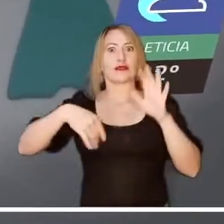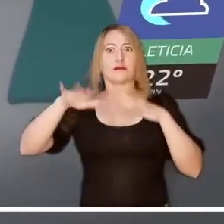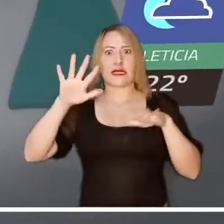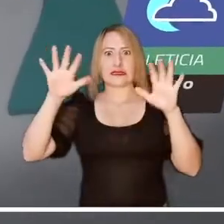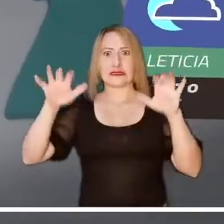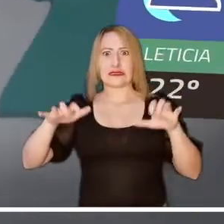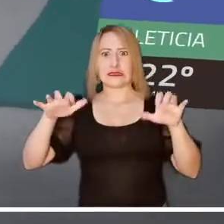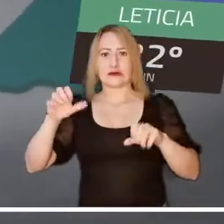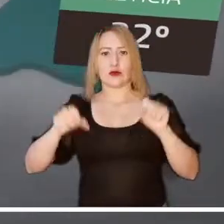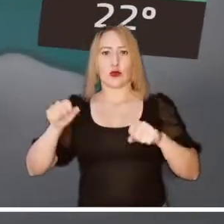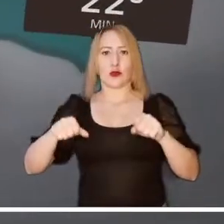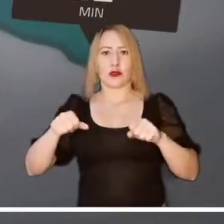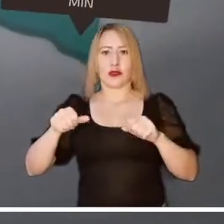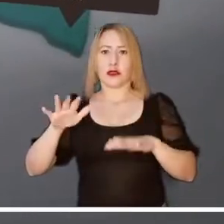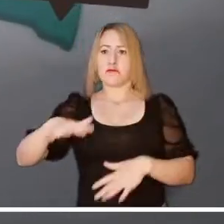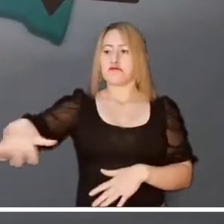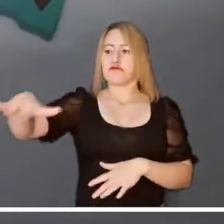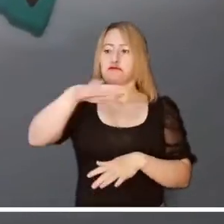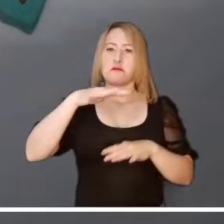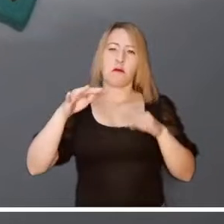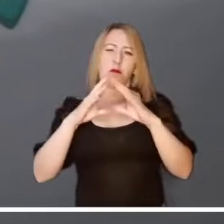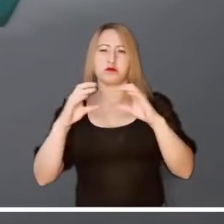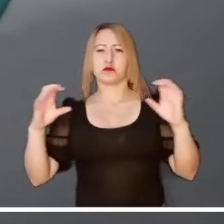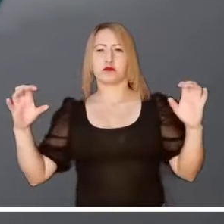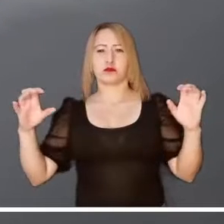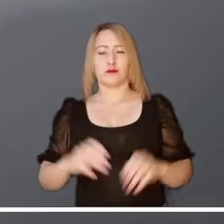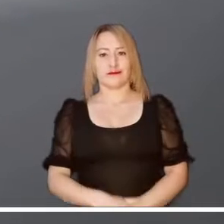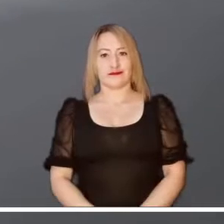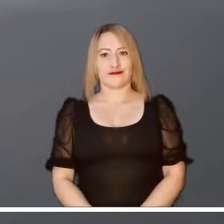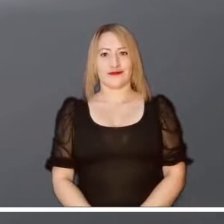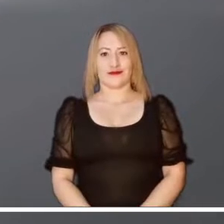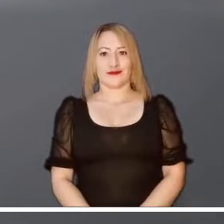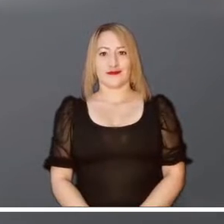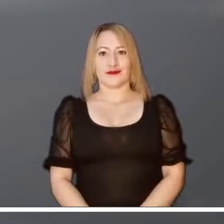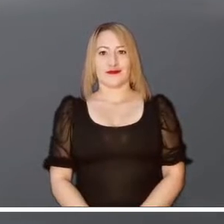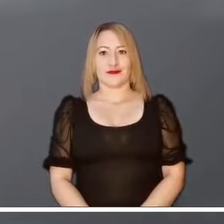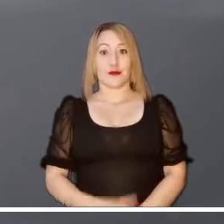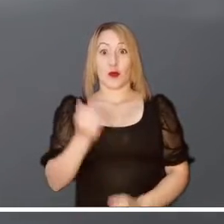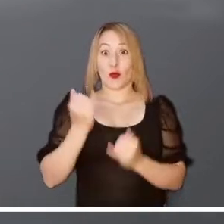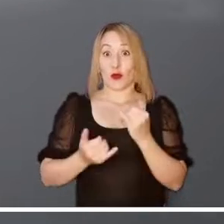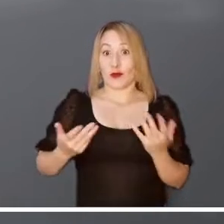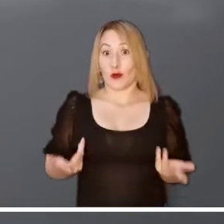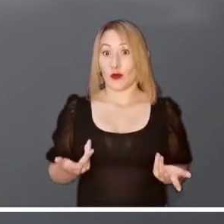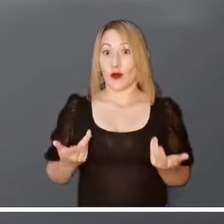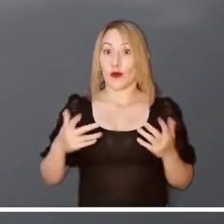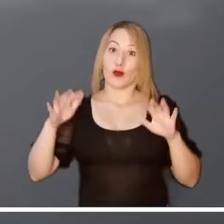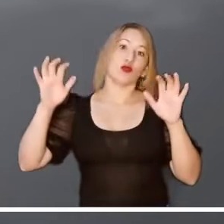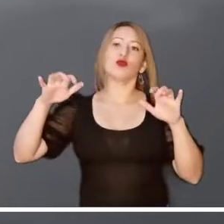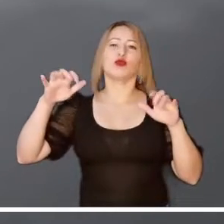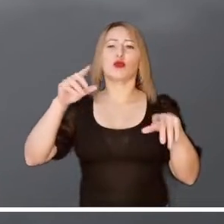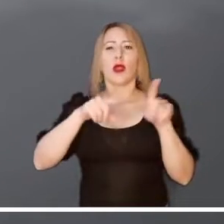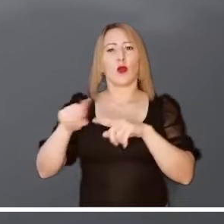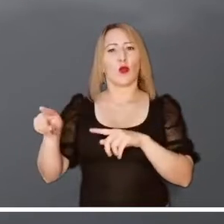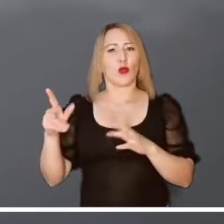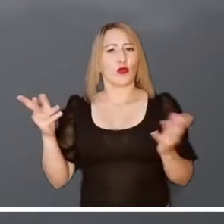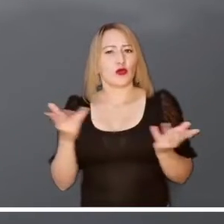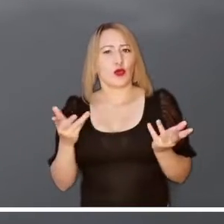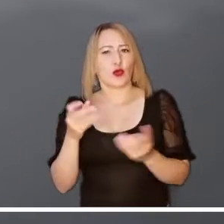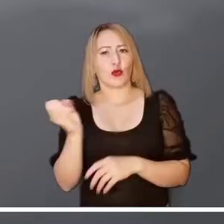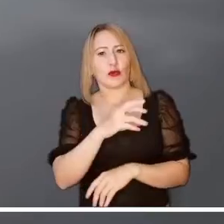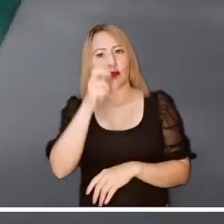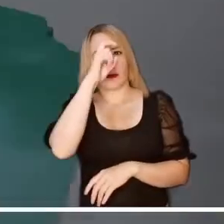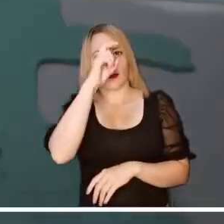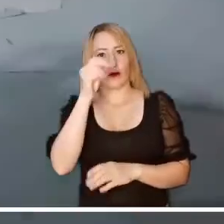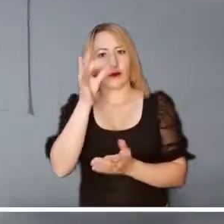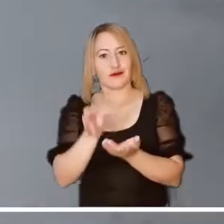Guaviare y Baupé serían las zonas con mayor probabilidad de lluvias en la Amazonía. Por lo demás, se espera cielo parcialmente nublado en el